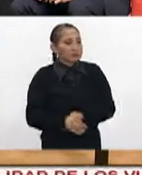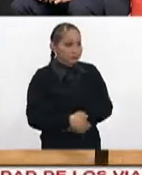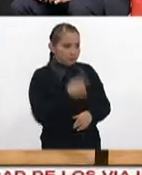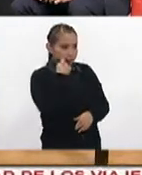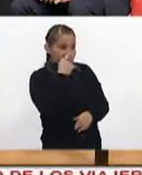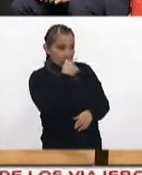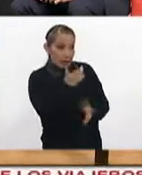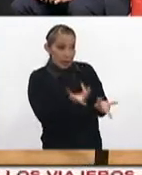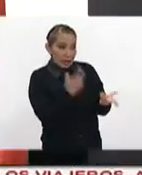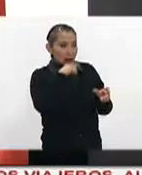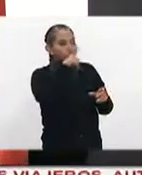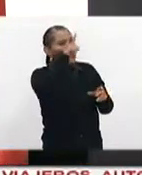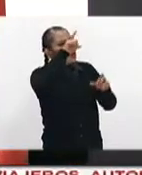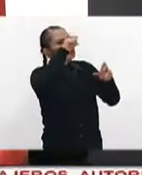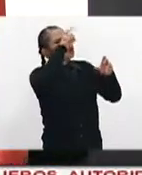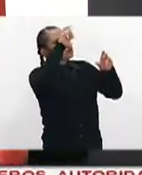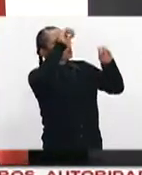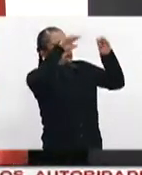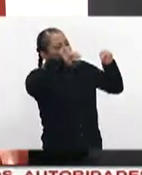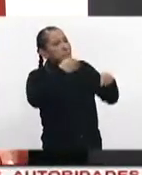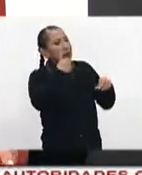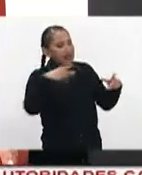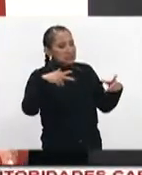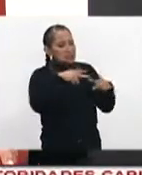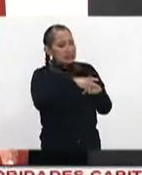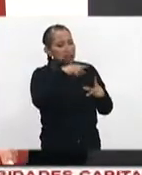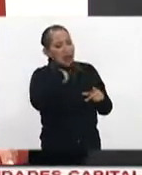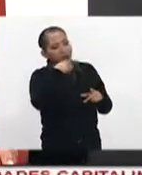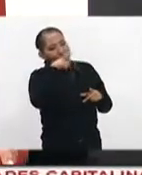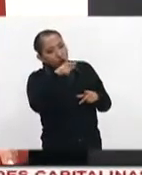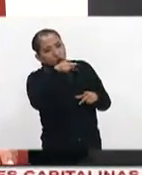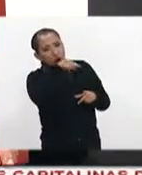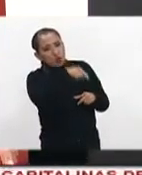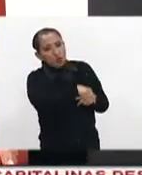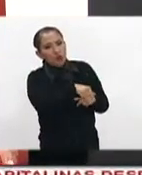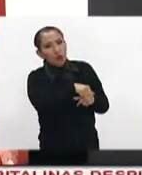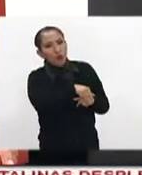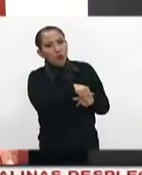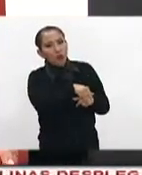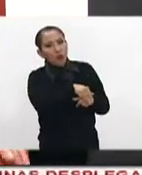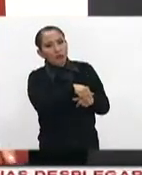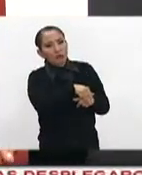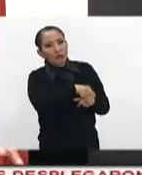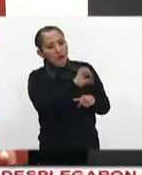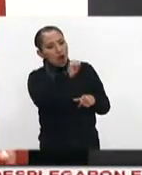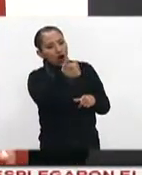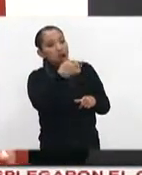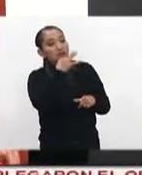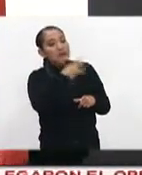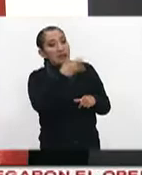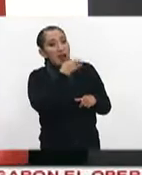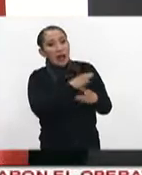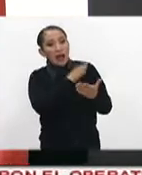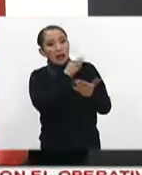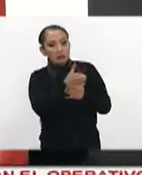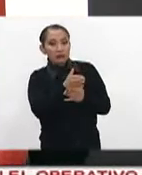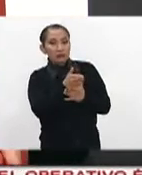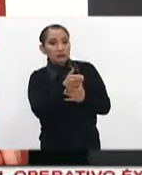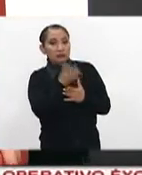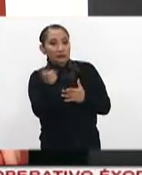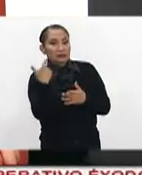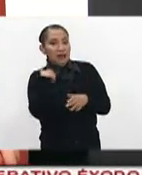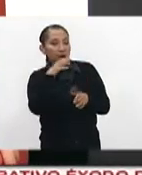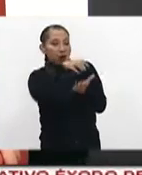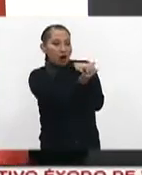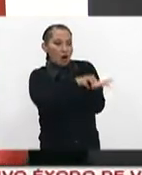Bueno, es una buena serie y se puede estar conectada, ¿no? Esto es otro, siempre más ágil para conocer a otra festividad, pues sobre todo el